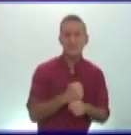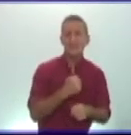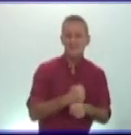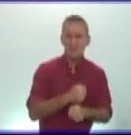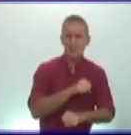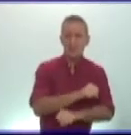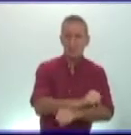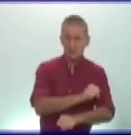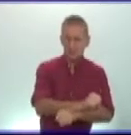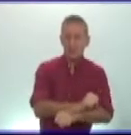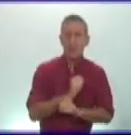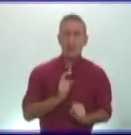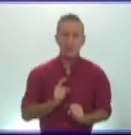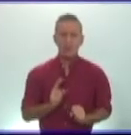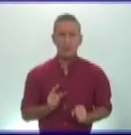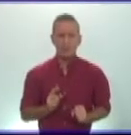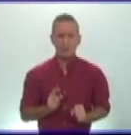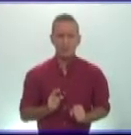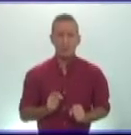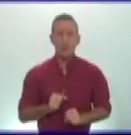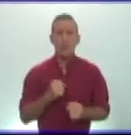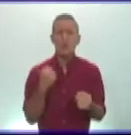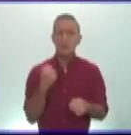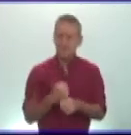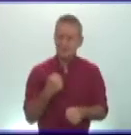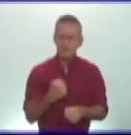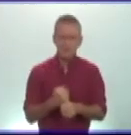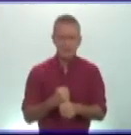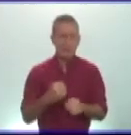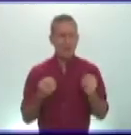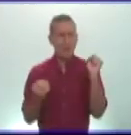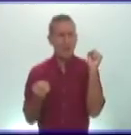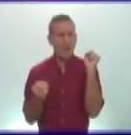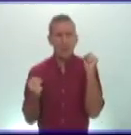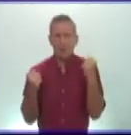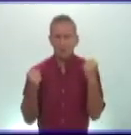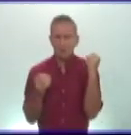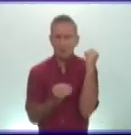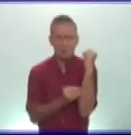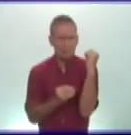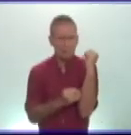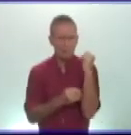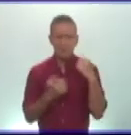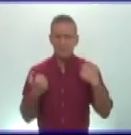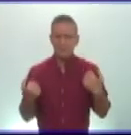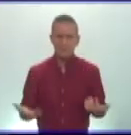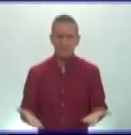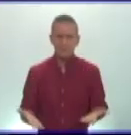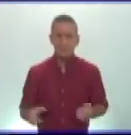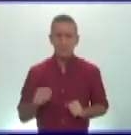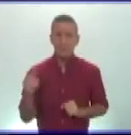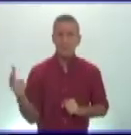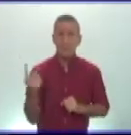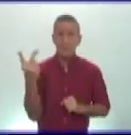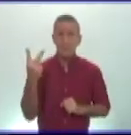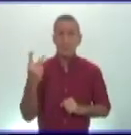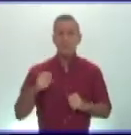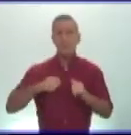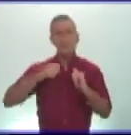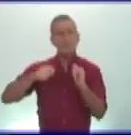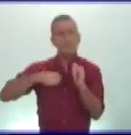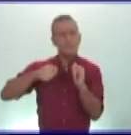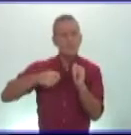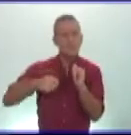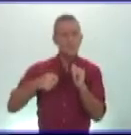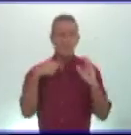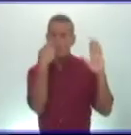eran sometidos incluso a trabajo forzoso y ustedes vieron la organización social pues bueno precisamente en este segundo material vamos a hacer